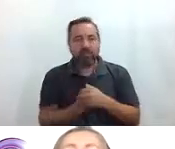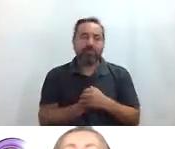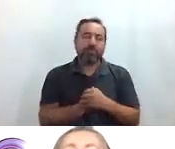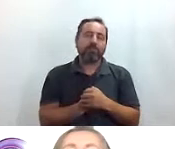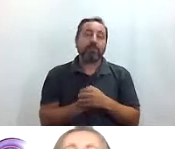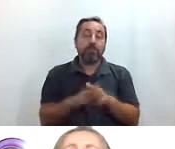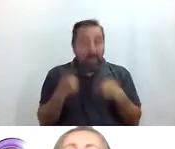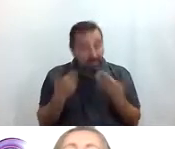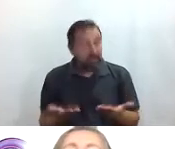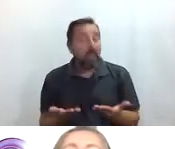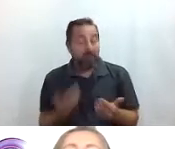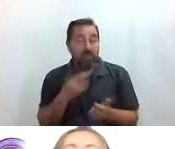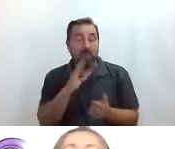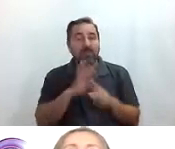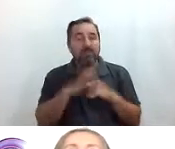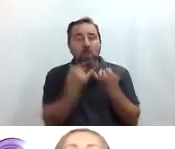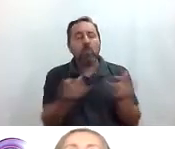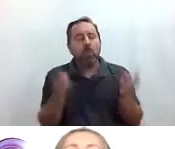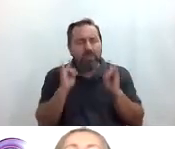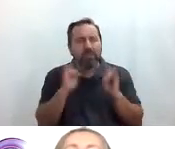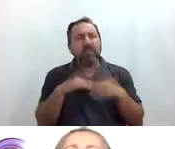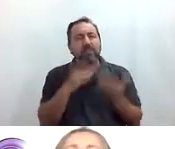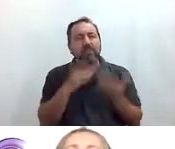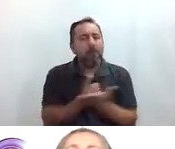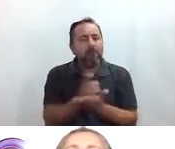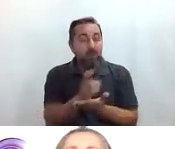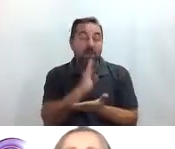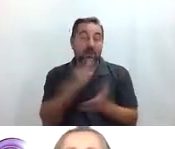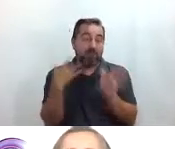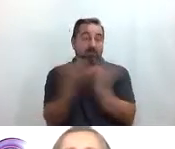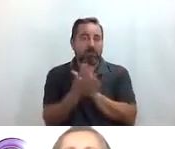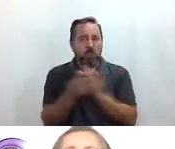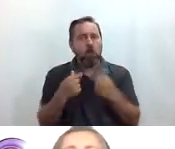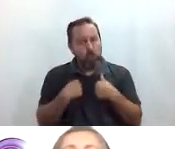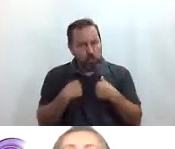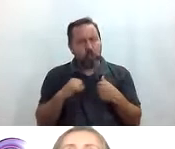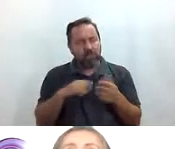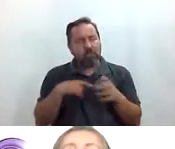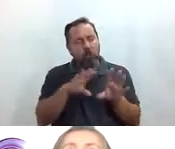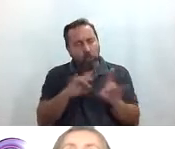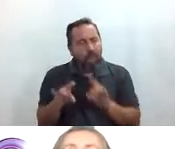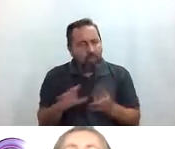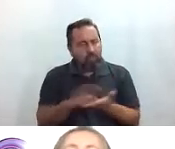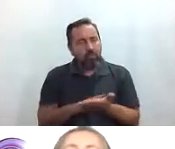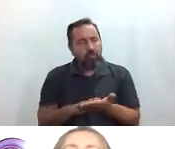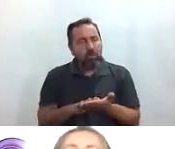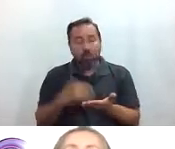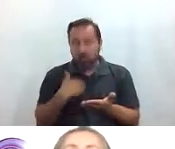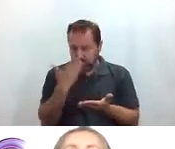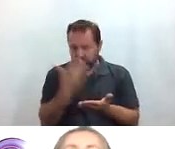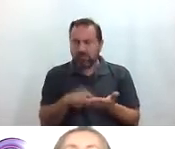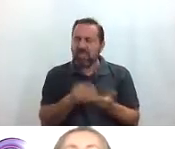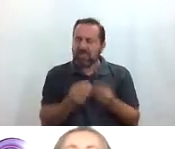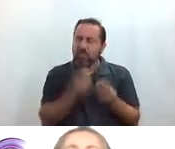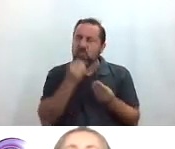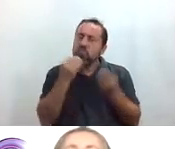también tienen lo que han dicho bucle magnético tienen el mapa que contaba Iván yo lo tengo lo he tocado y doy fe que está muy bien